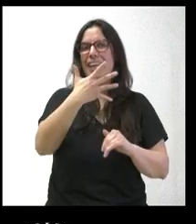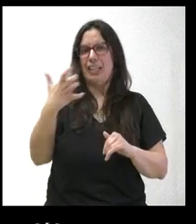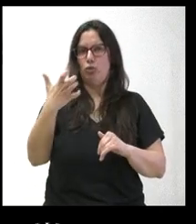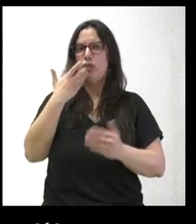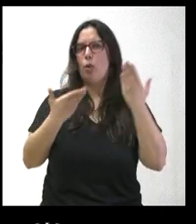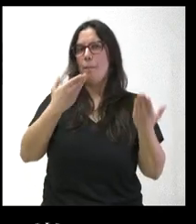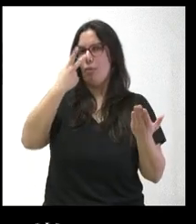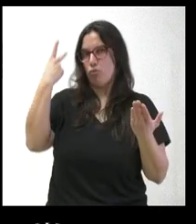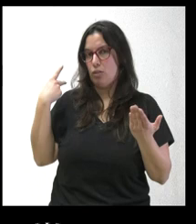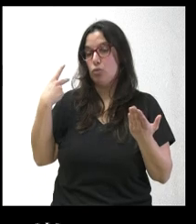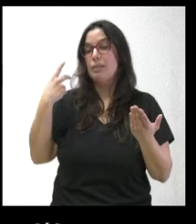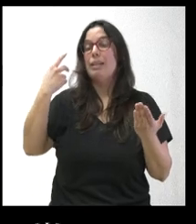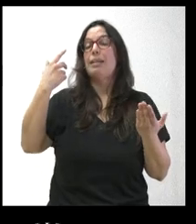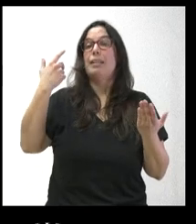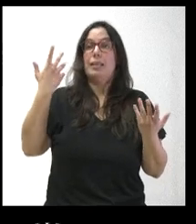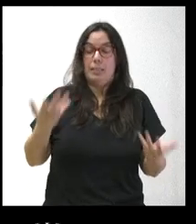Este año, de hecho, se ha aplicado